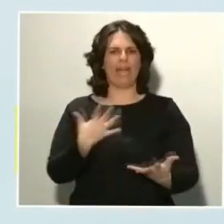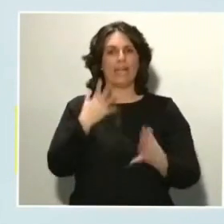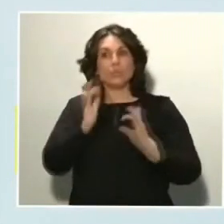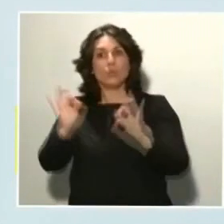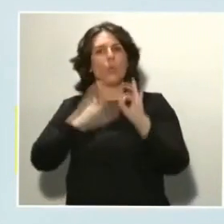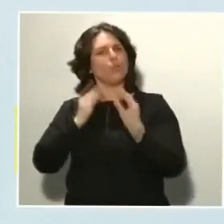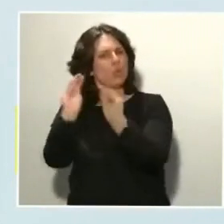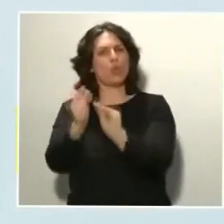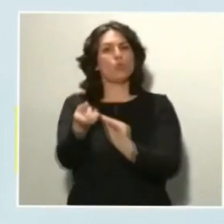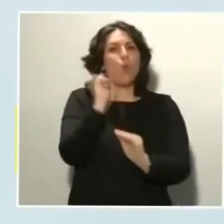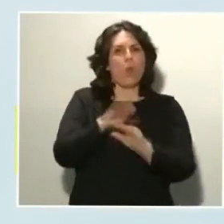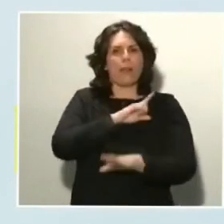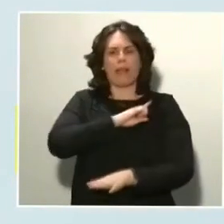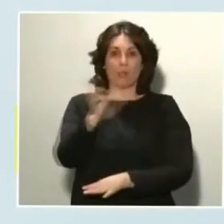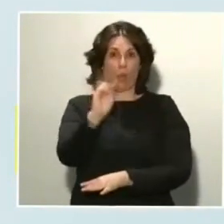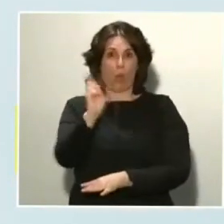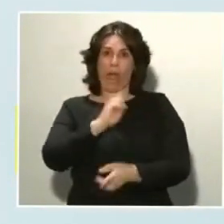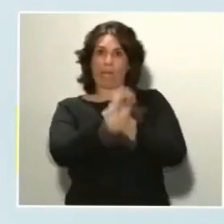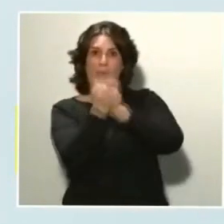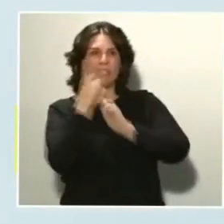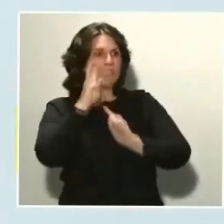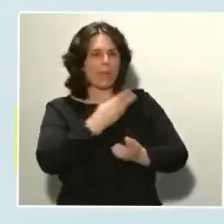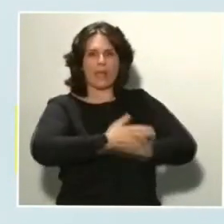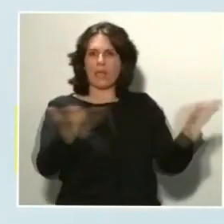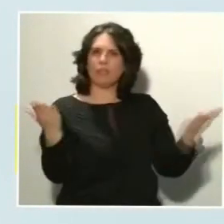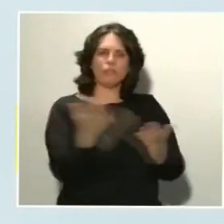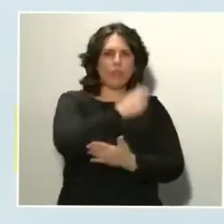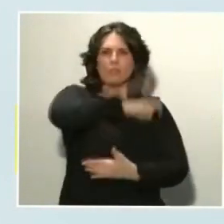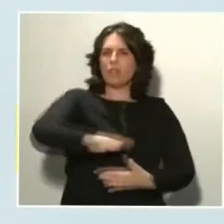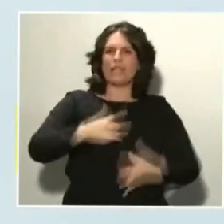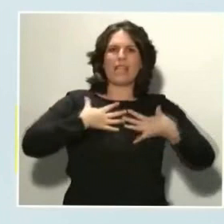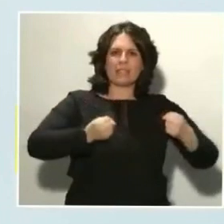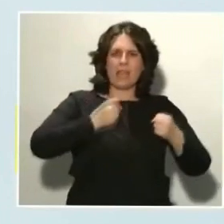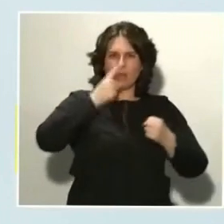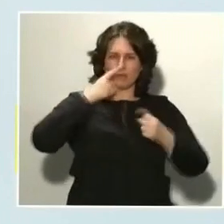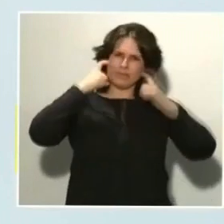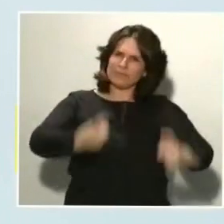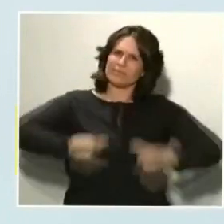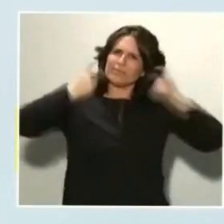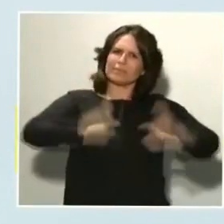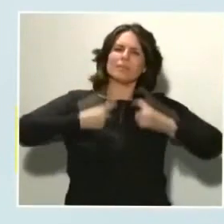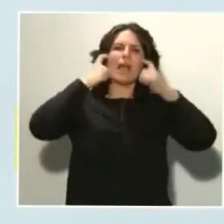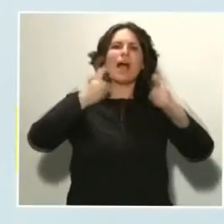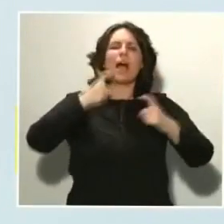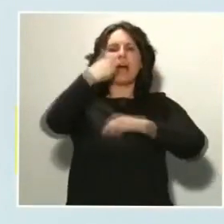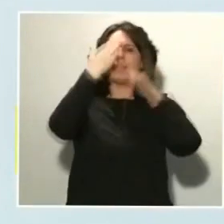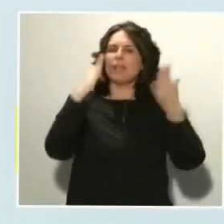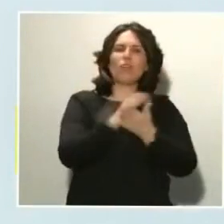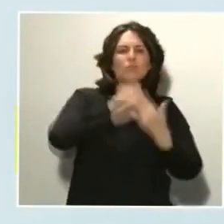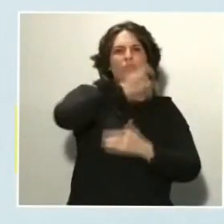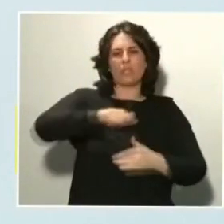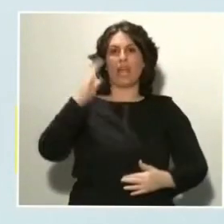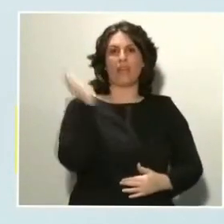lo estamos viendo todos los días en el personal sanitario que se desvive por atender a todos aquellos afectados. Eso lo está